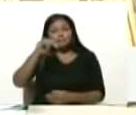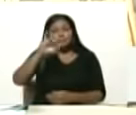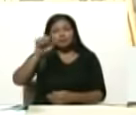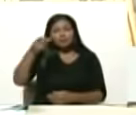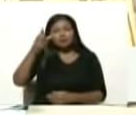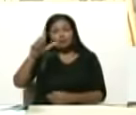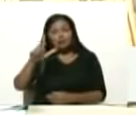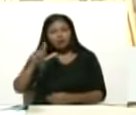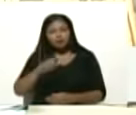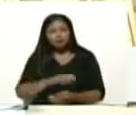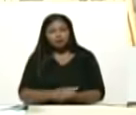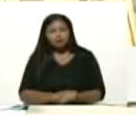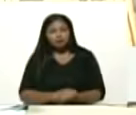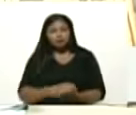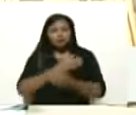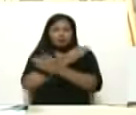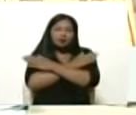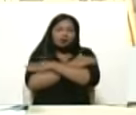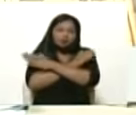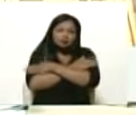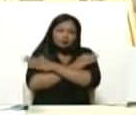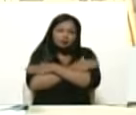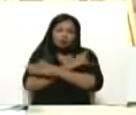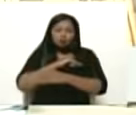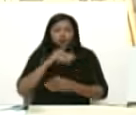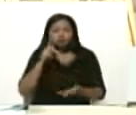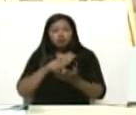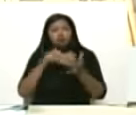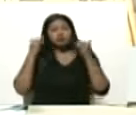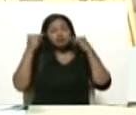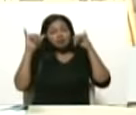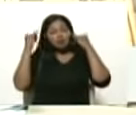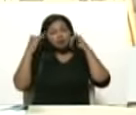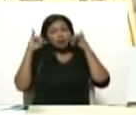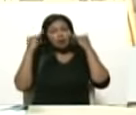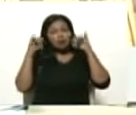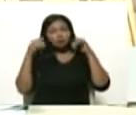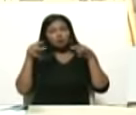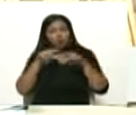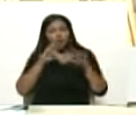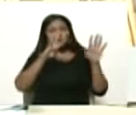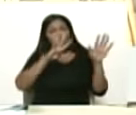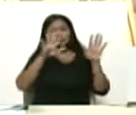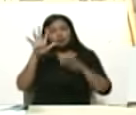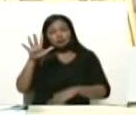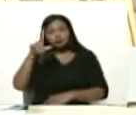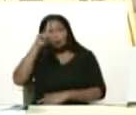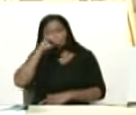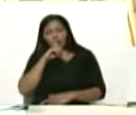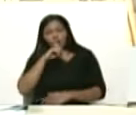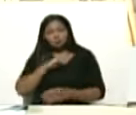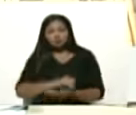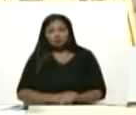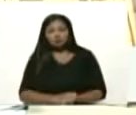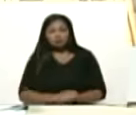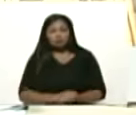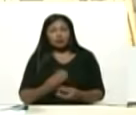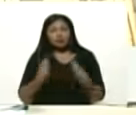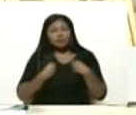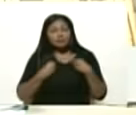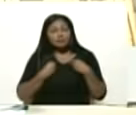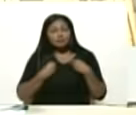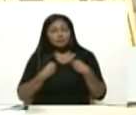Canel felicidades estaremos con ustedes celebrando los noventa y cinco años de vida